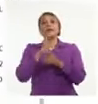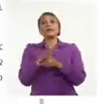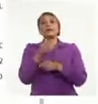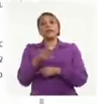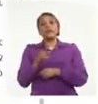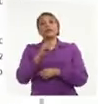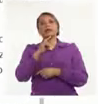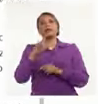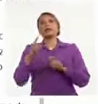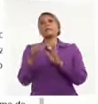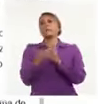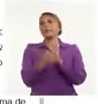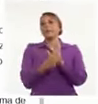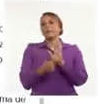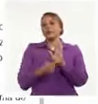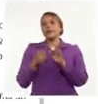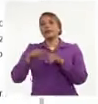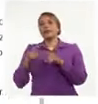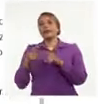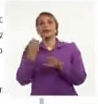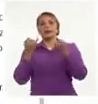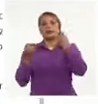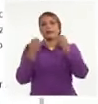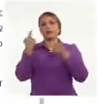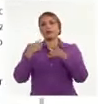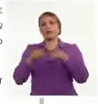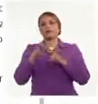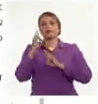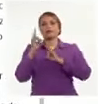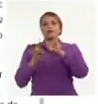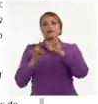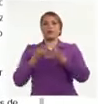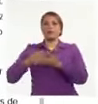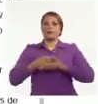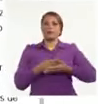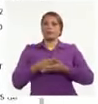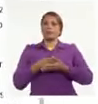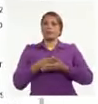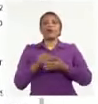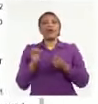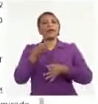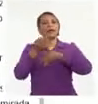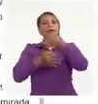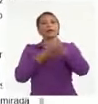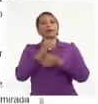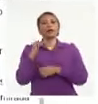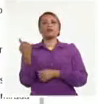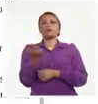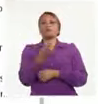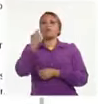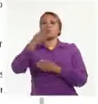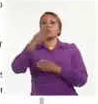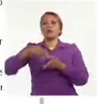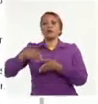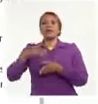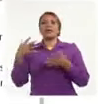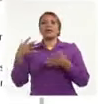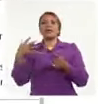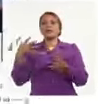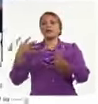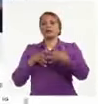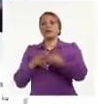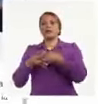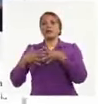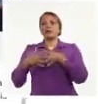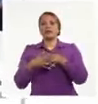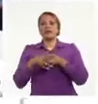permitieron identificar otros casos en el servicio. Aclaró además que no todos los fallecimientos estuvieron relacionados con ese bebé